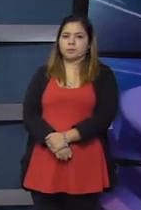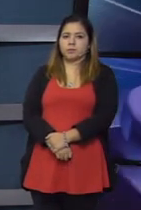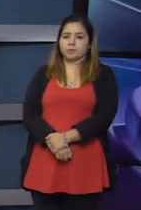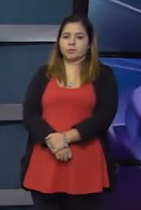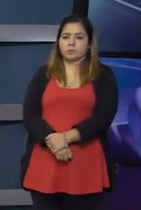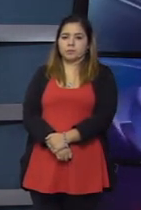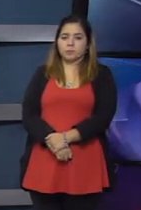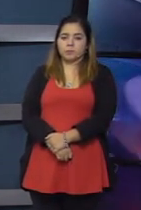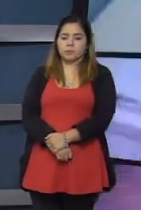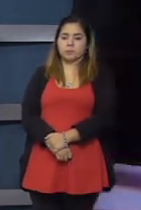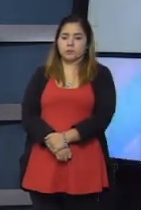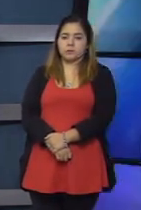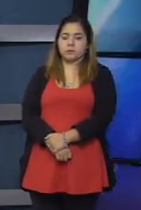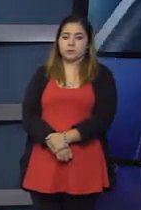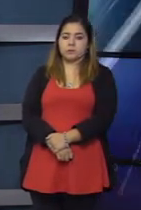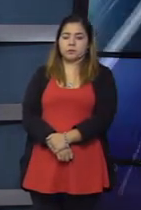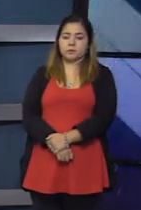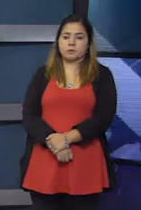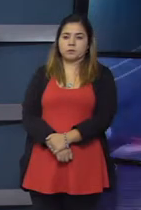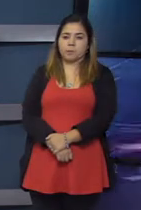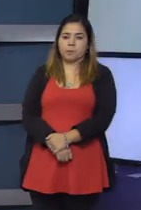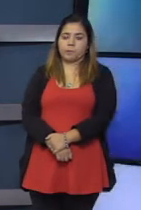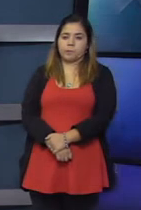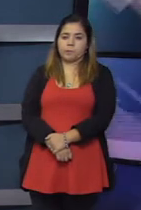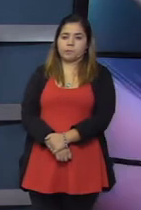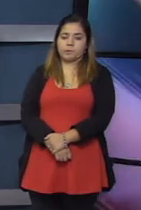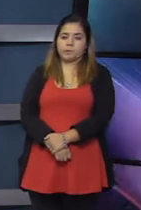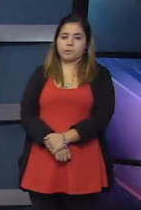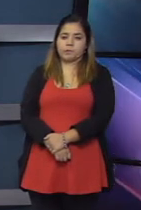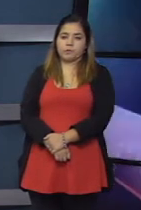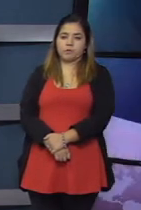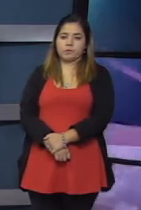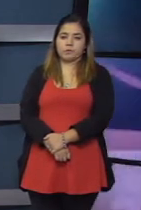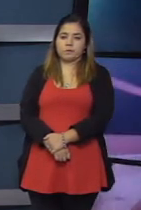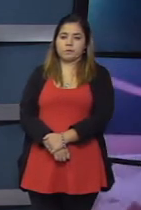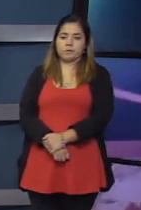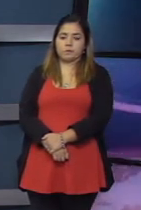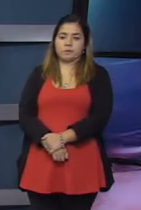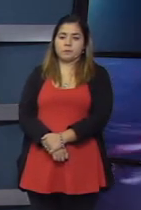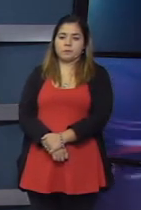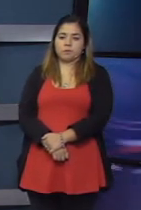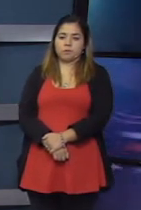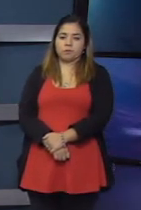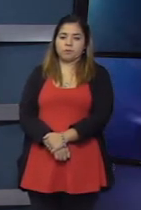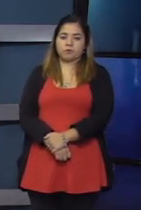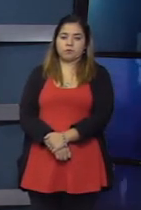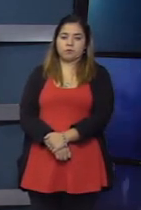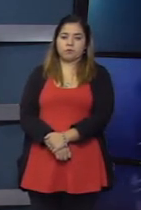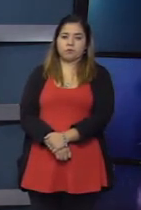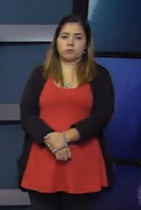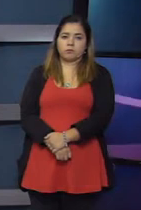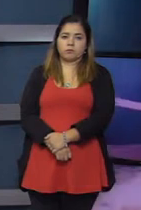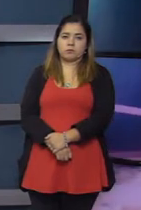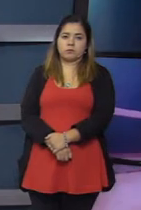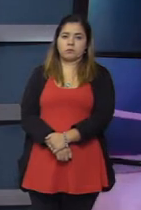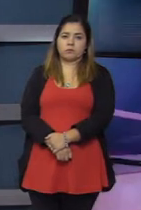el país y el mundo, obviamente, ¿no? pero bueno, a nosotros nos compete acá San Juan respecto a lo que tiene que ver con esta